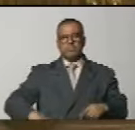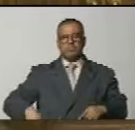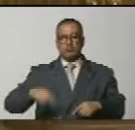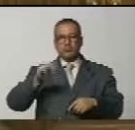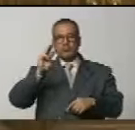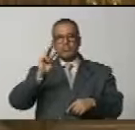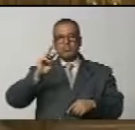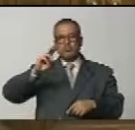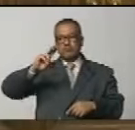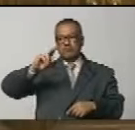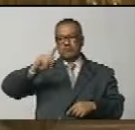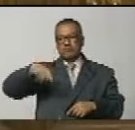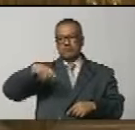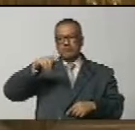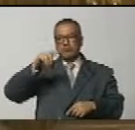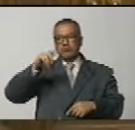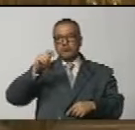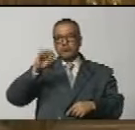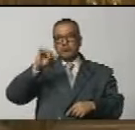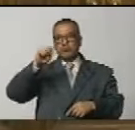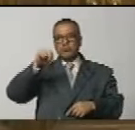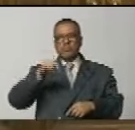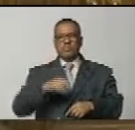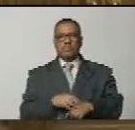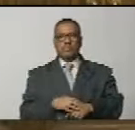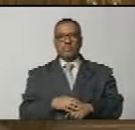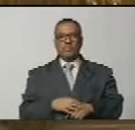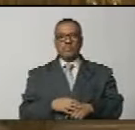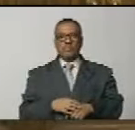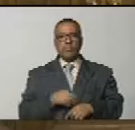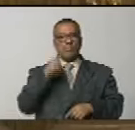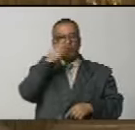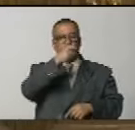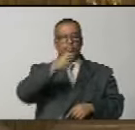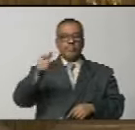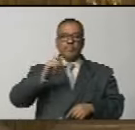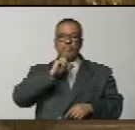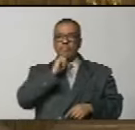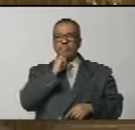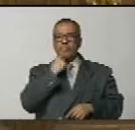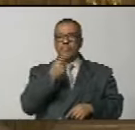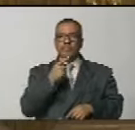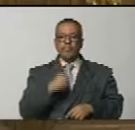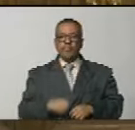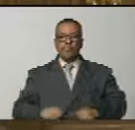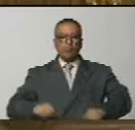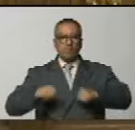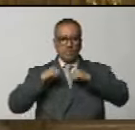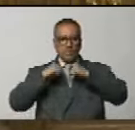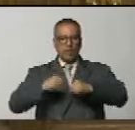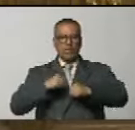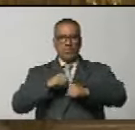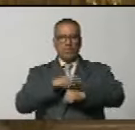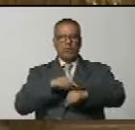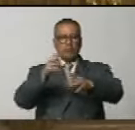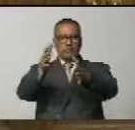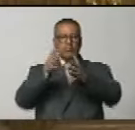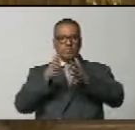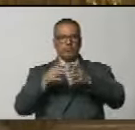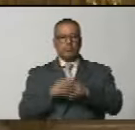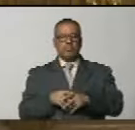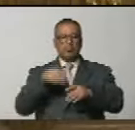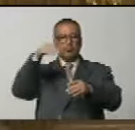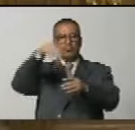Vladimir Vladimir Putin y al pueblo de Rusia por la contundente victoria